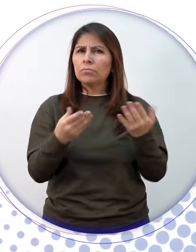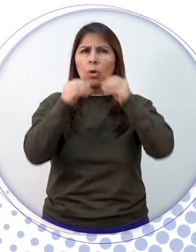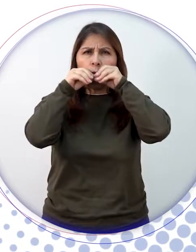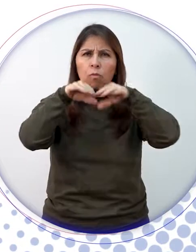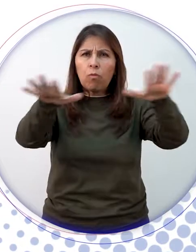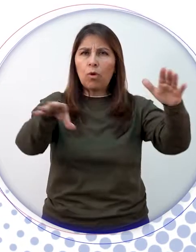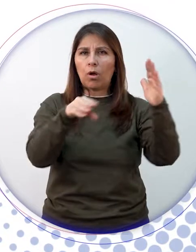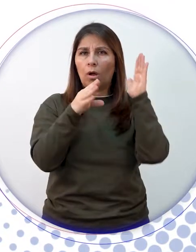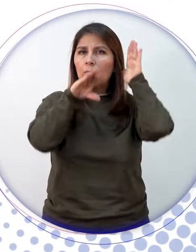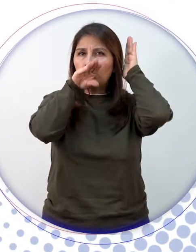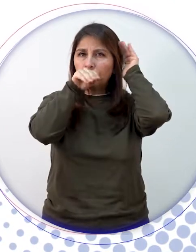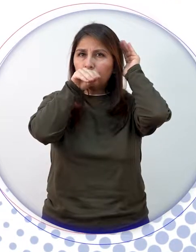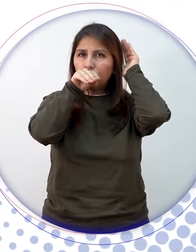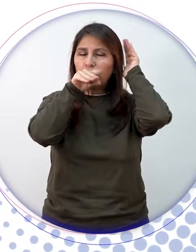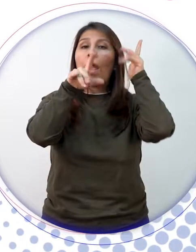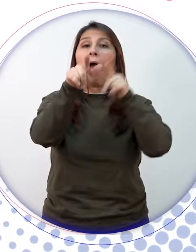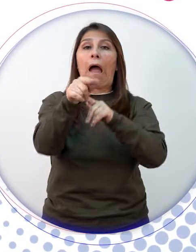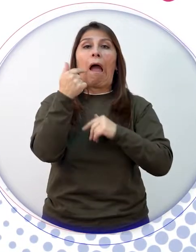del canal institucional de YouTube.